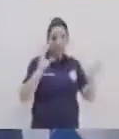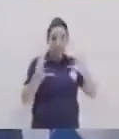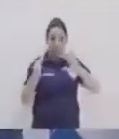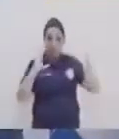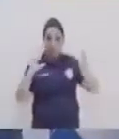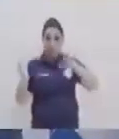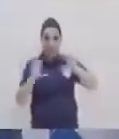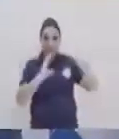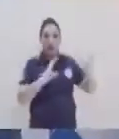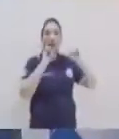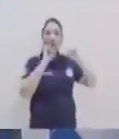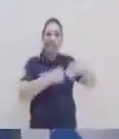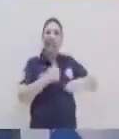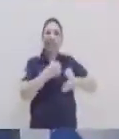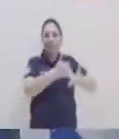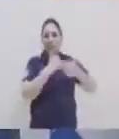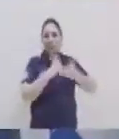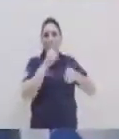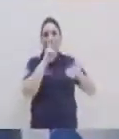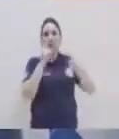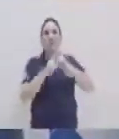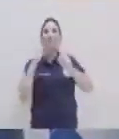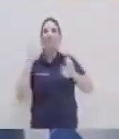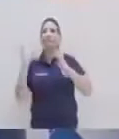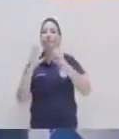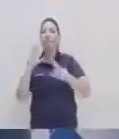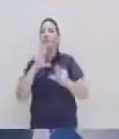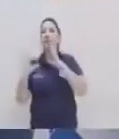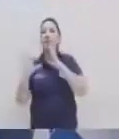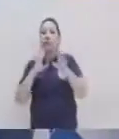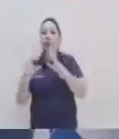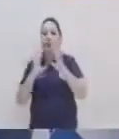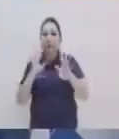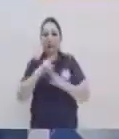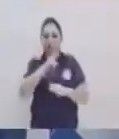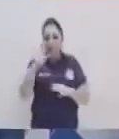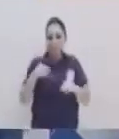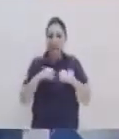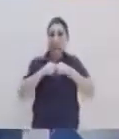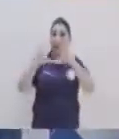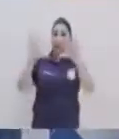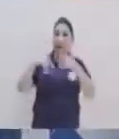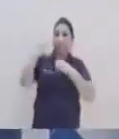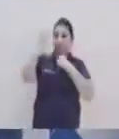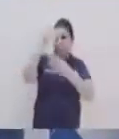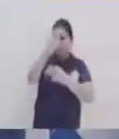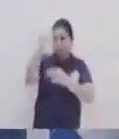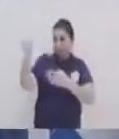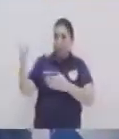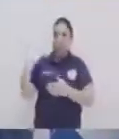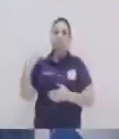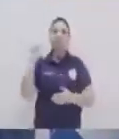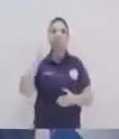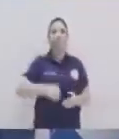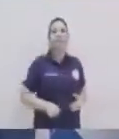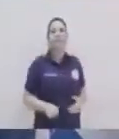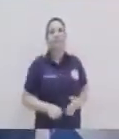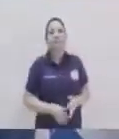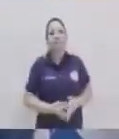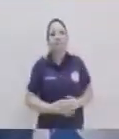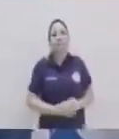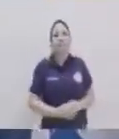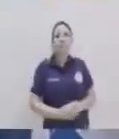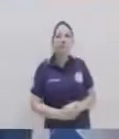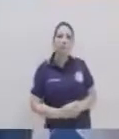esta combinación nos pueda servir para poder expresarnos de mejor manera y llegar a transmitir ese mensaje que queremos llegar a